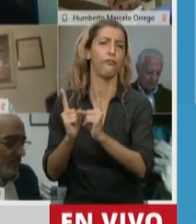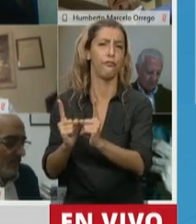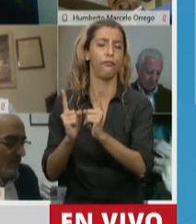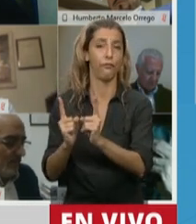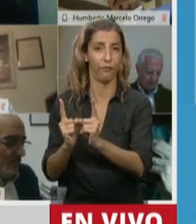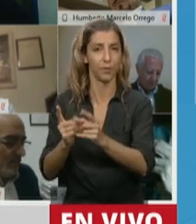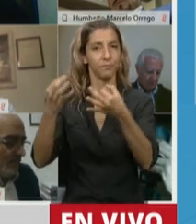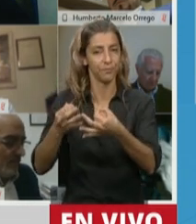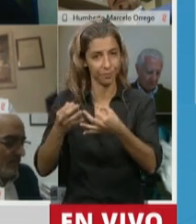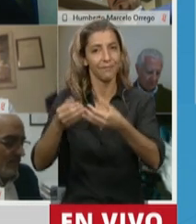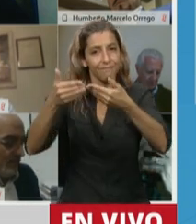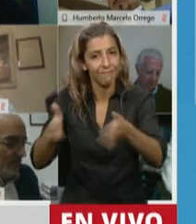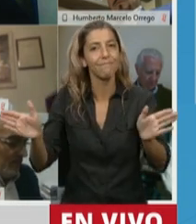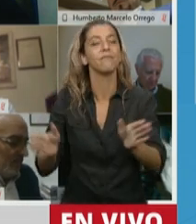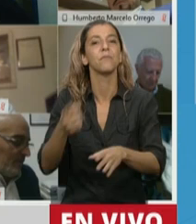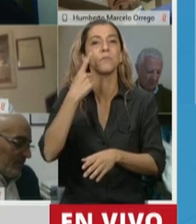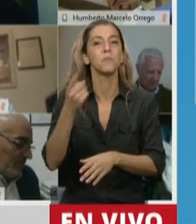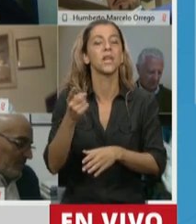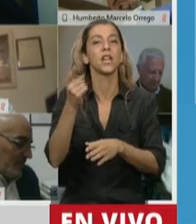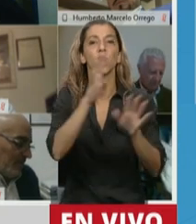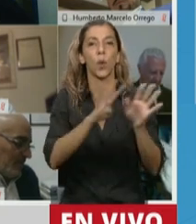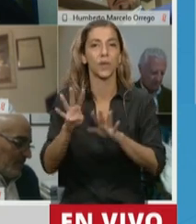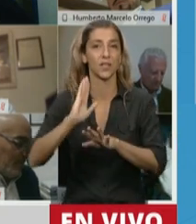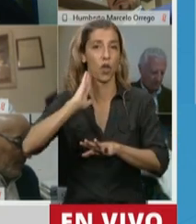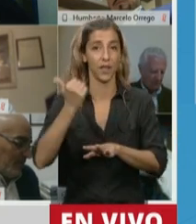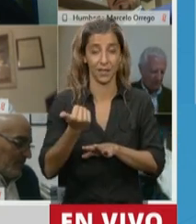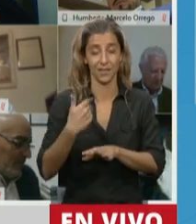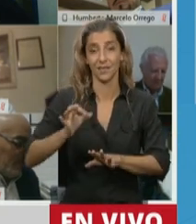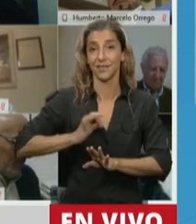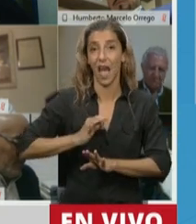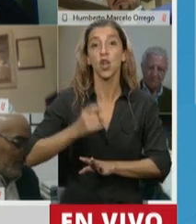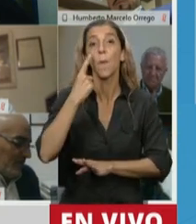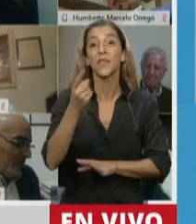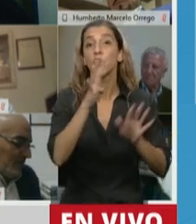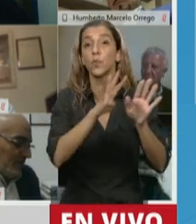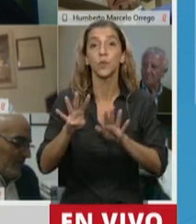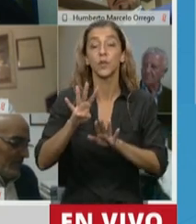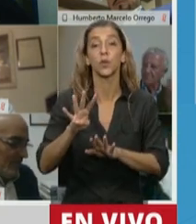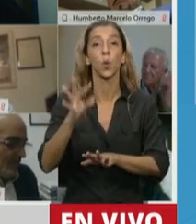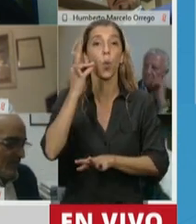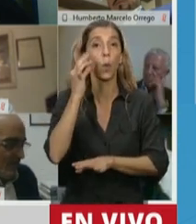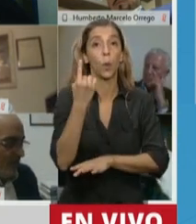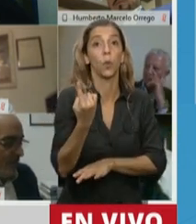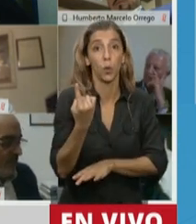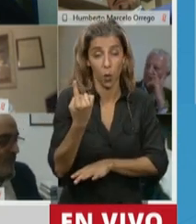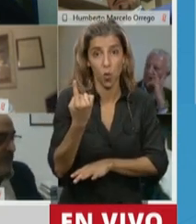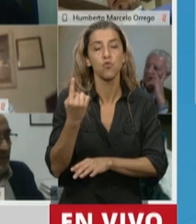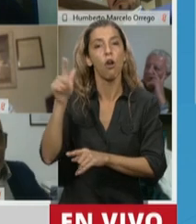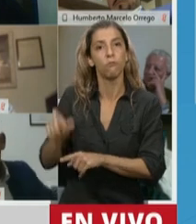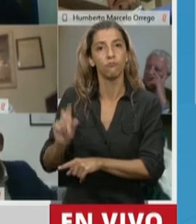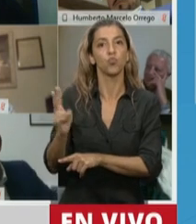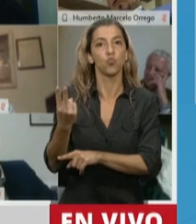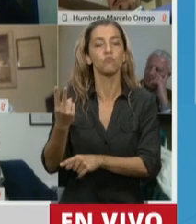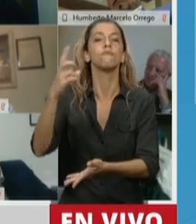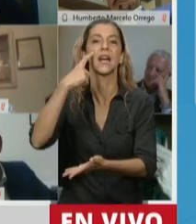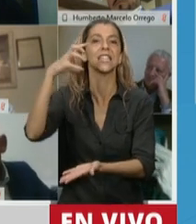1916. En el año de su muerte, 1941, se le dio el nombre de Carlos Malbran a instituto